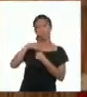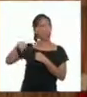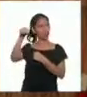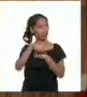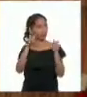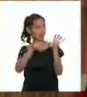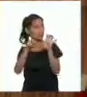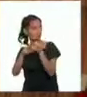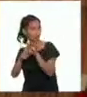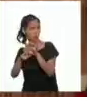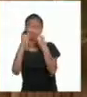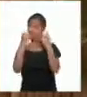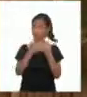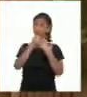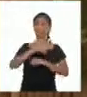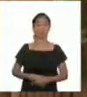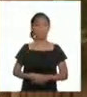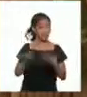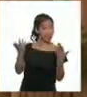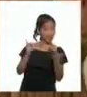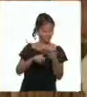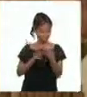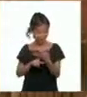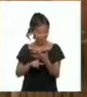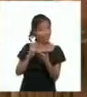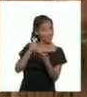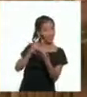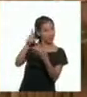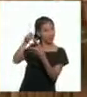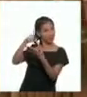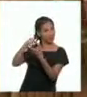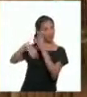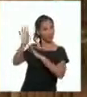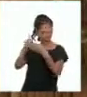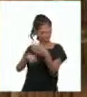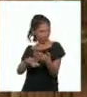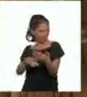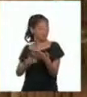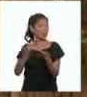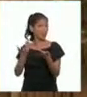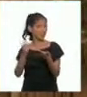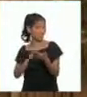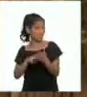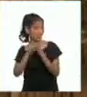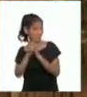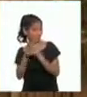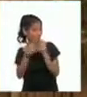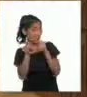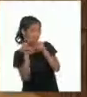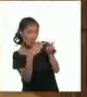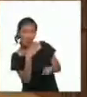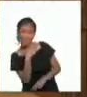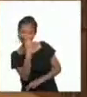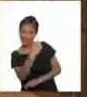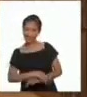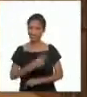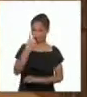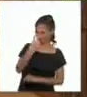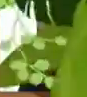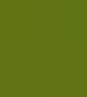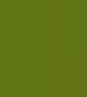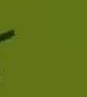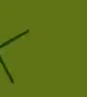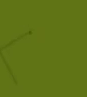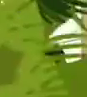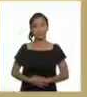conformadas en esa diversidad ¡hey! aquí tengo un mensaje más que nos ha llegado parece que este video ha gustado mucho escuchemos